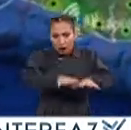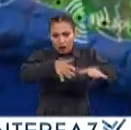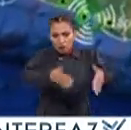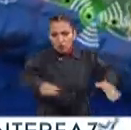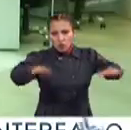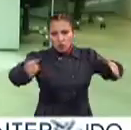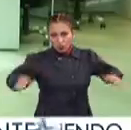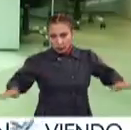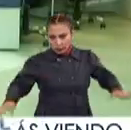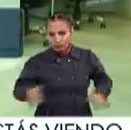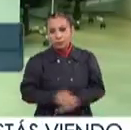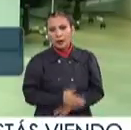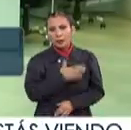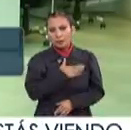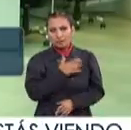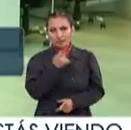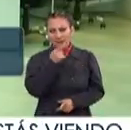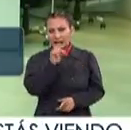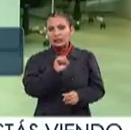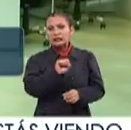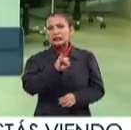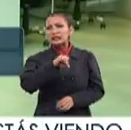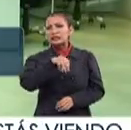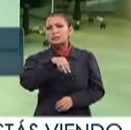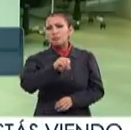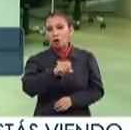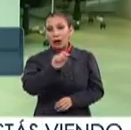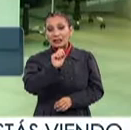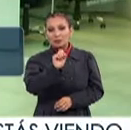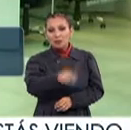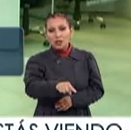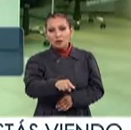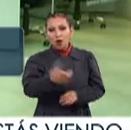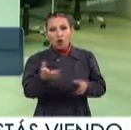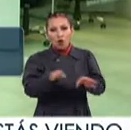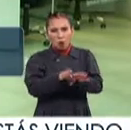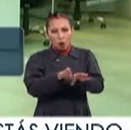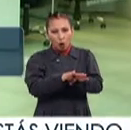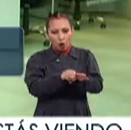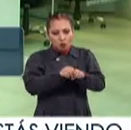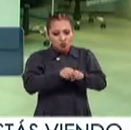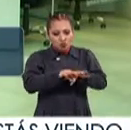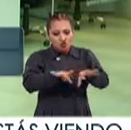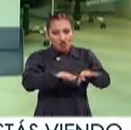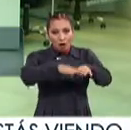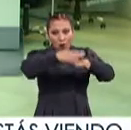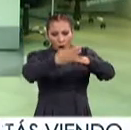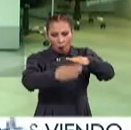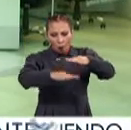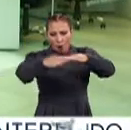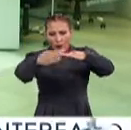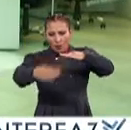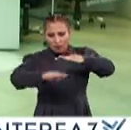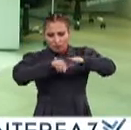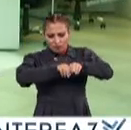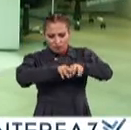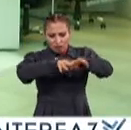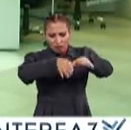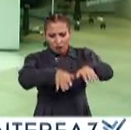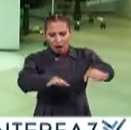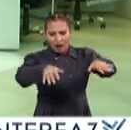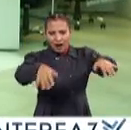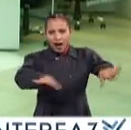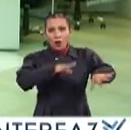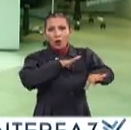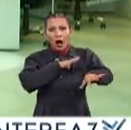forma de onda Bueno, un sismo es la propagación de ondas Que se generan cuando